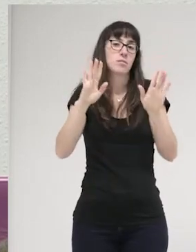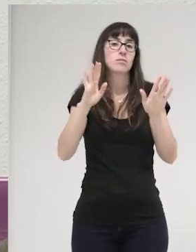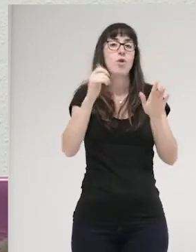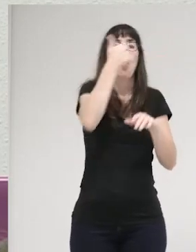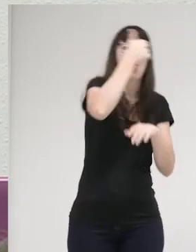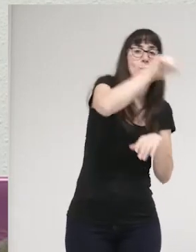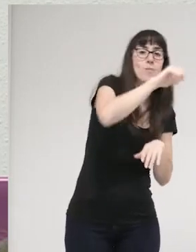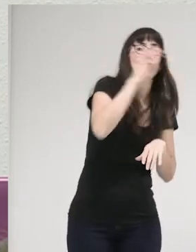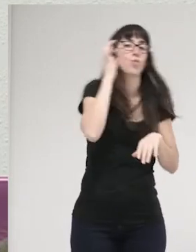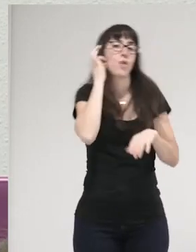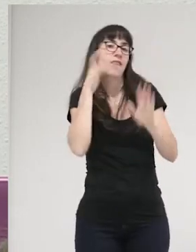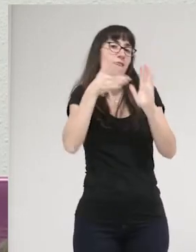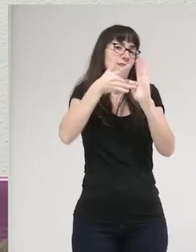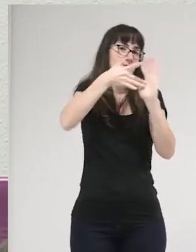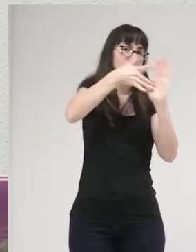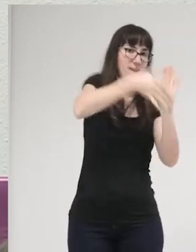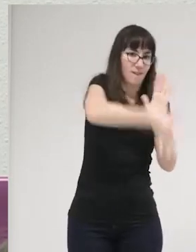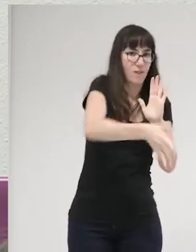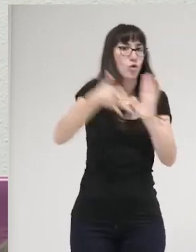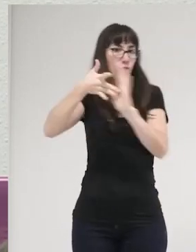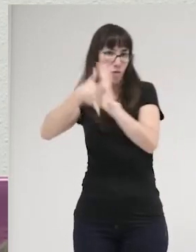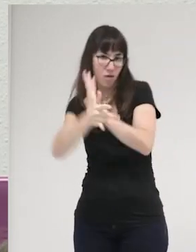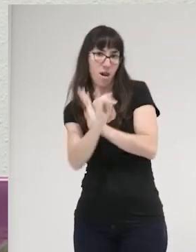hombres como a la hora de definir a las mujeres ¿no?